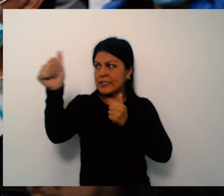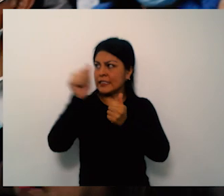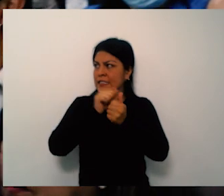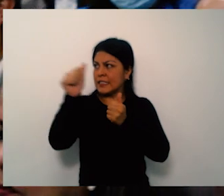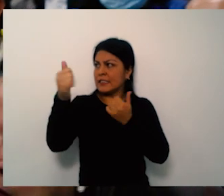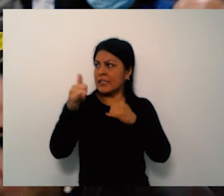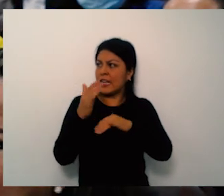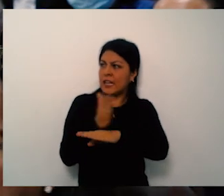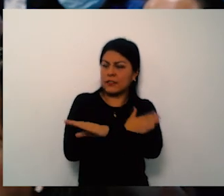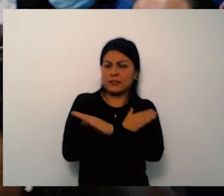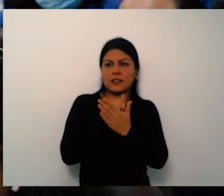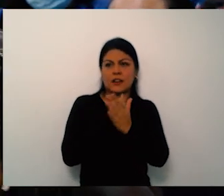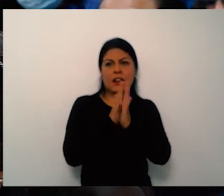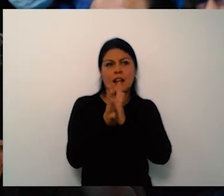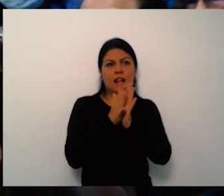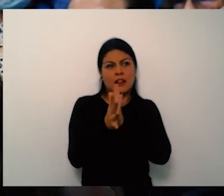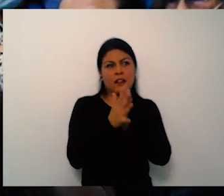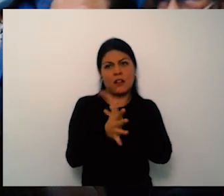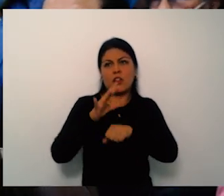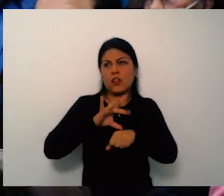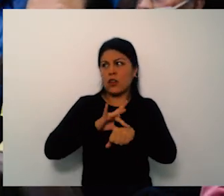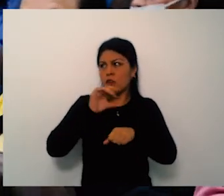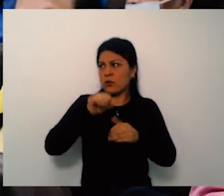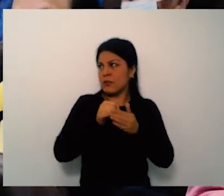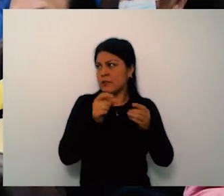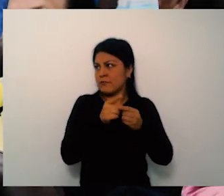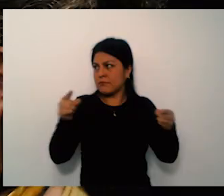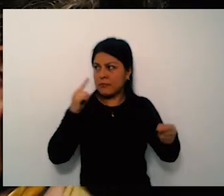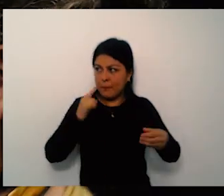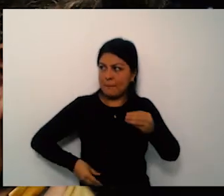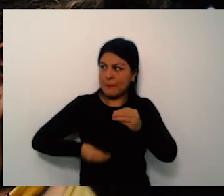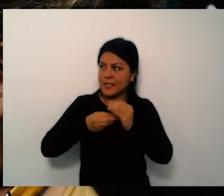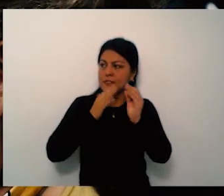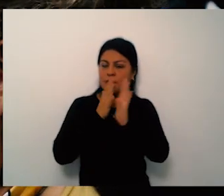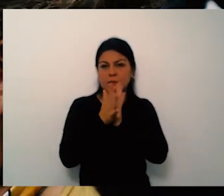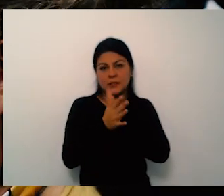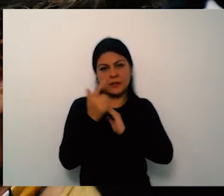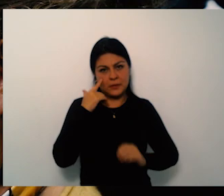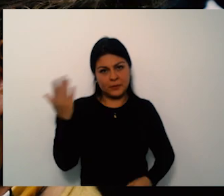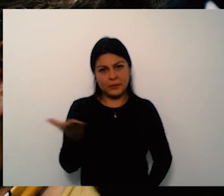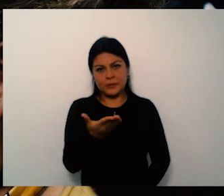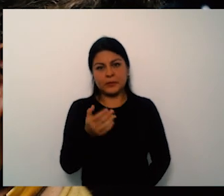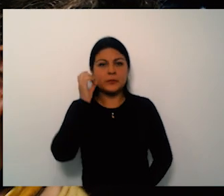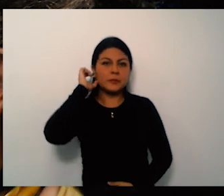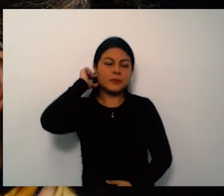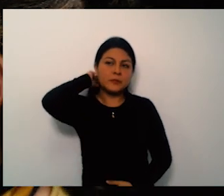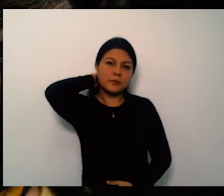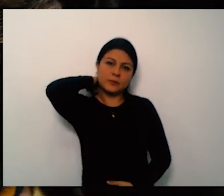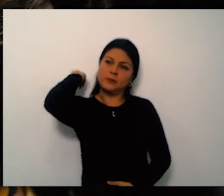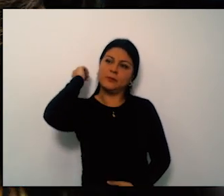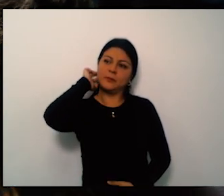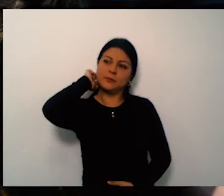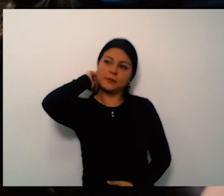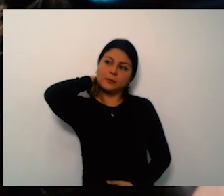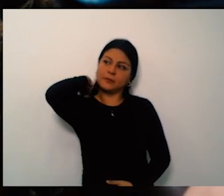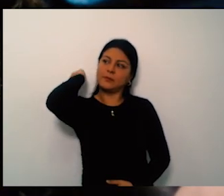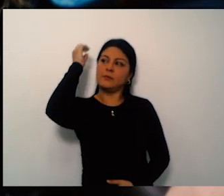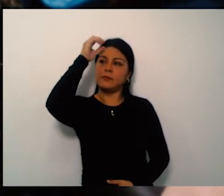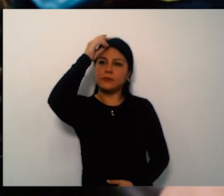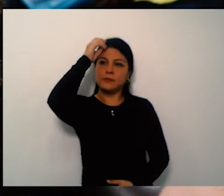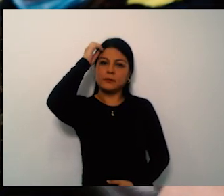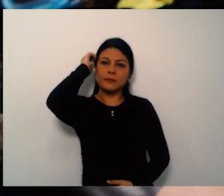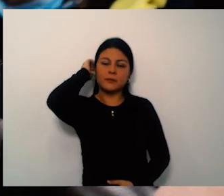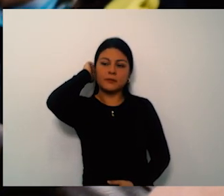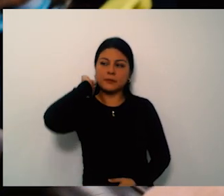especialidades que no son fáciles si queremos si hemos hecho el esfuerzo de atender en oftalmo en urología en gastro